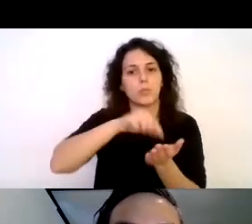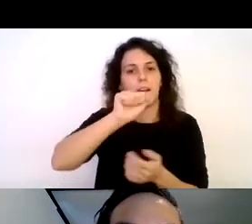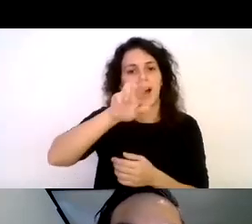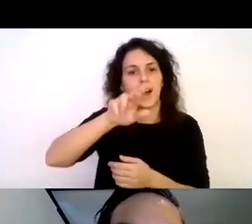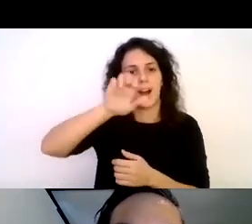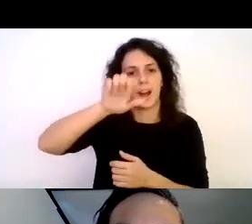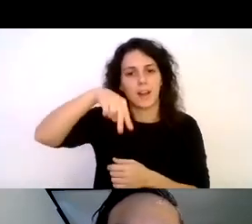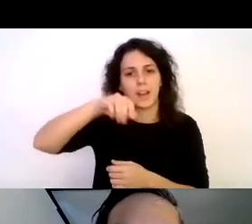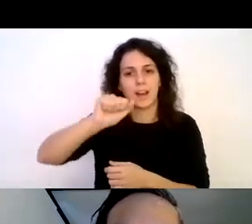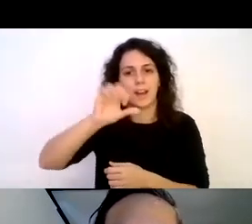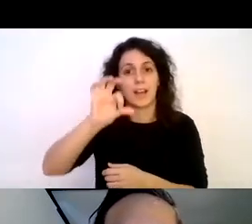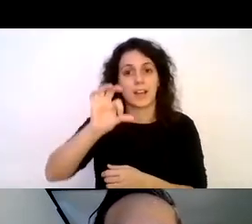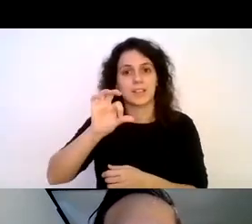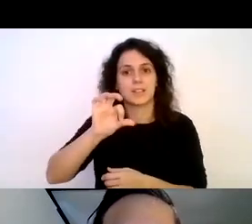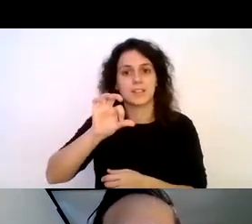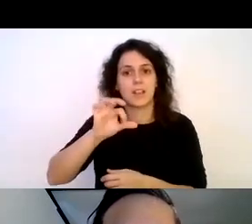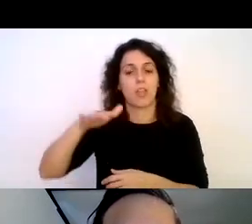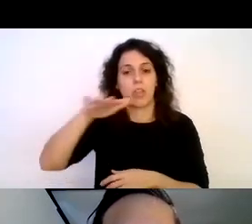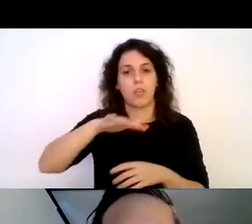extremo austral del continente americano.